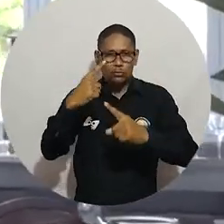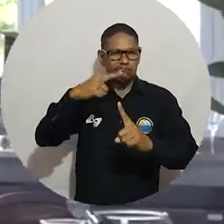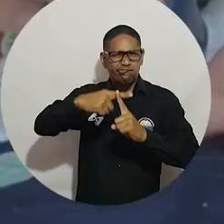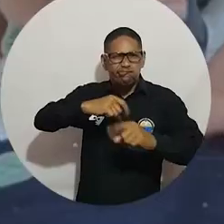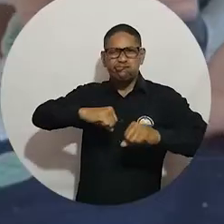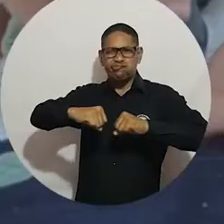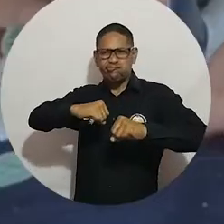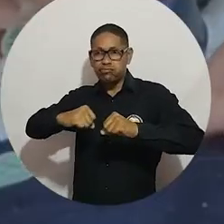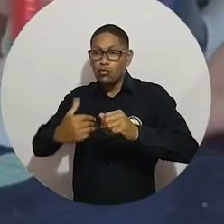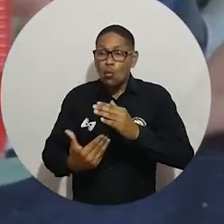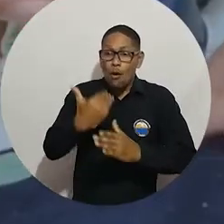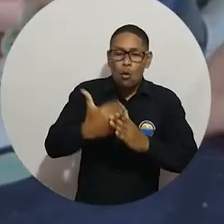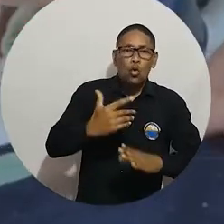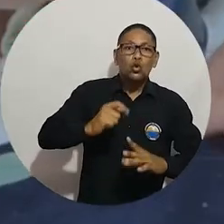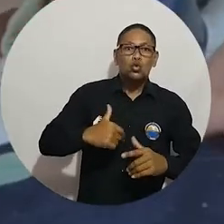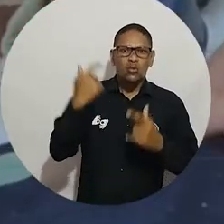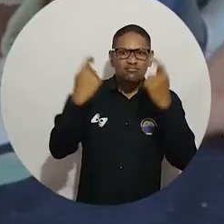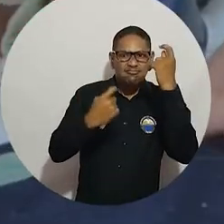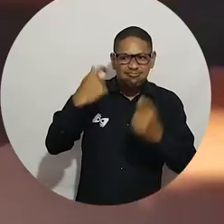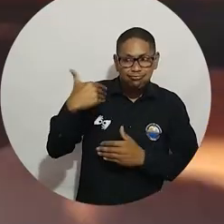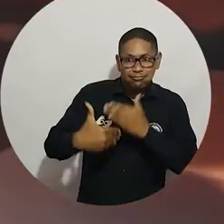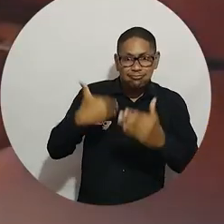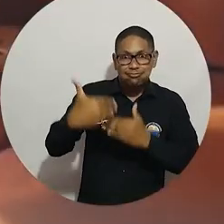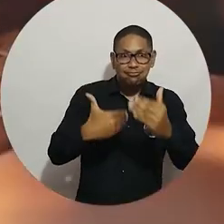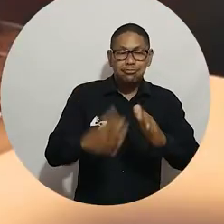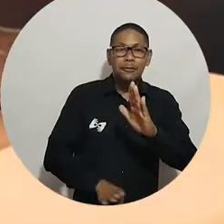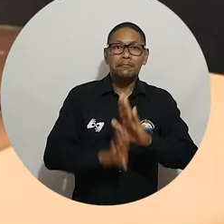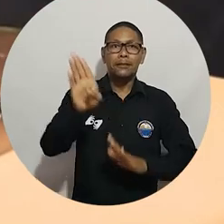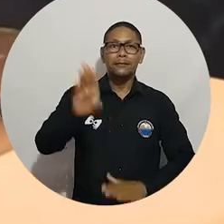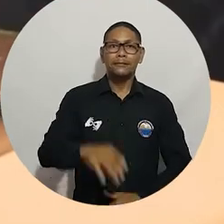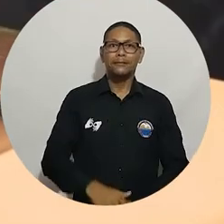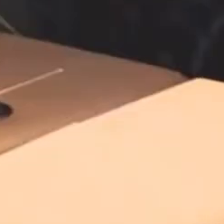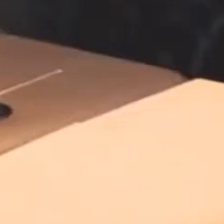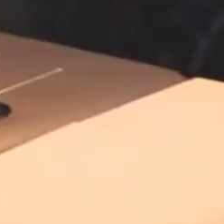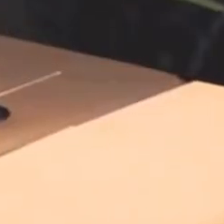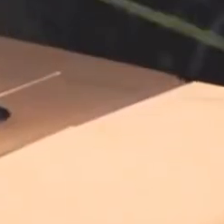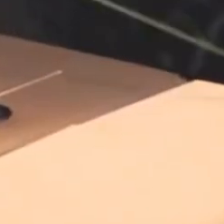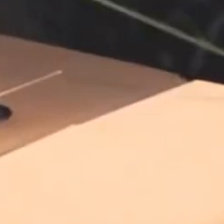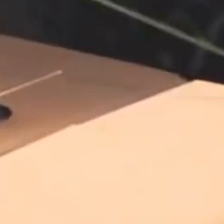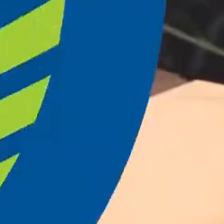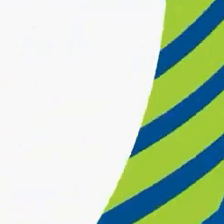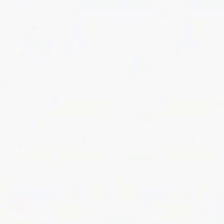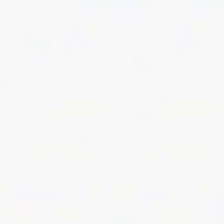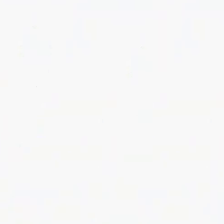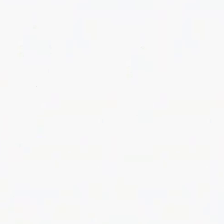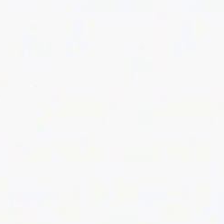fuente de inspiración, perseverancia y esfuerzo para reactivar la economía del departamento.